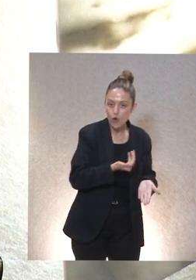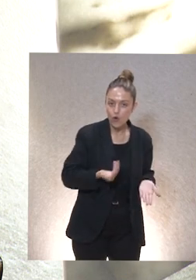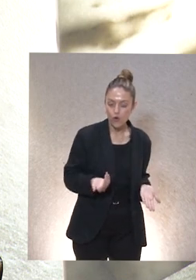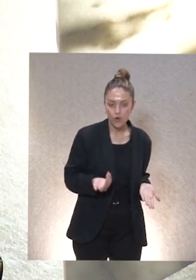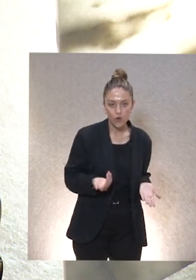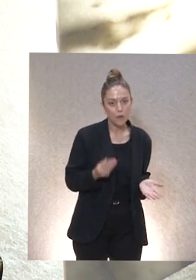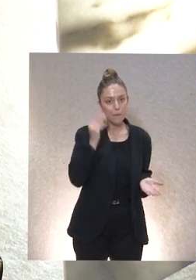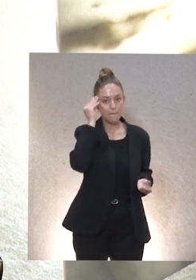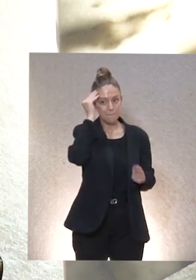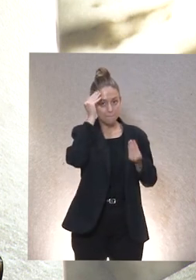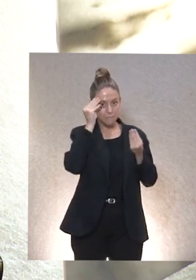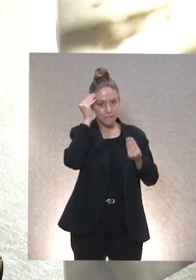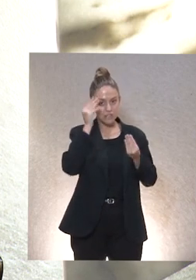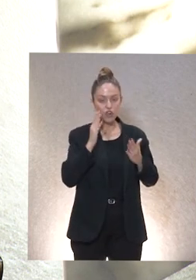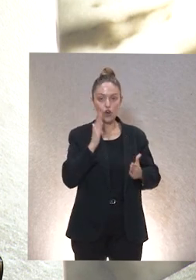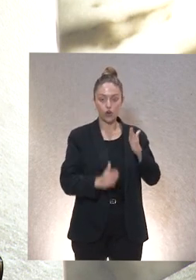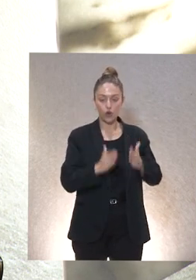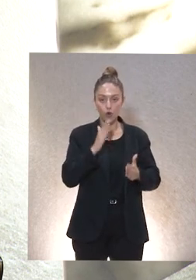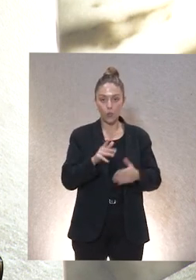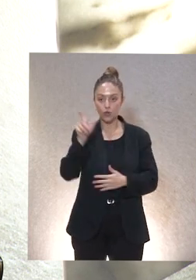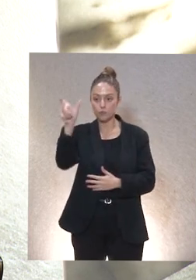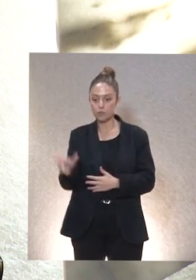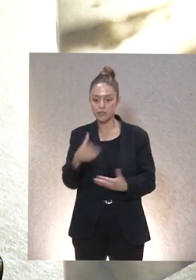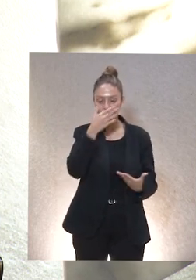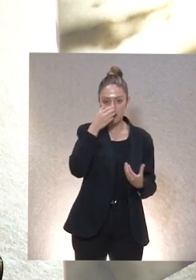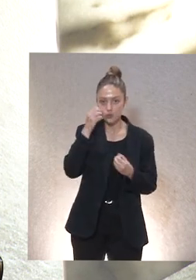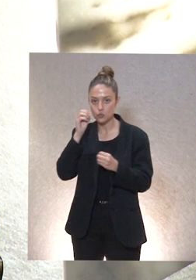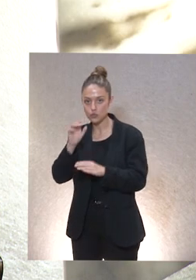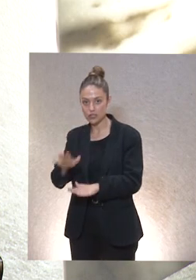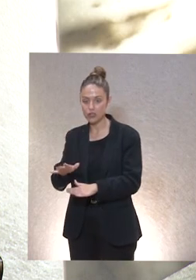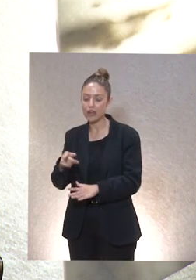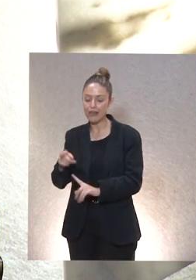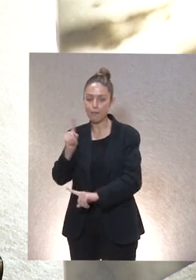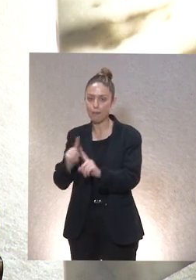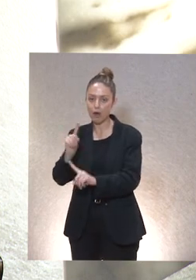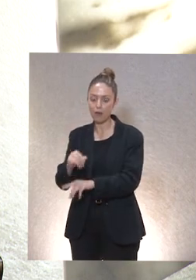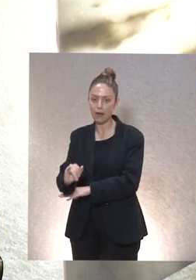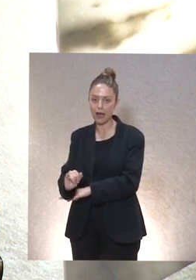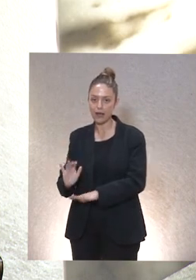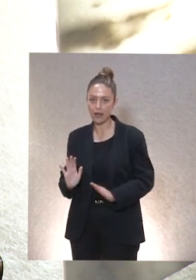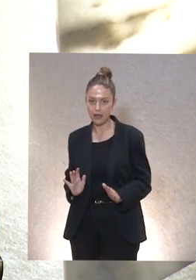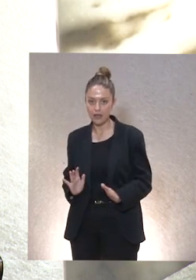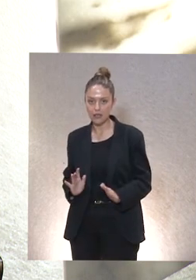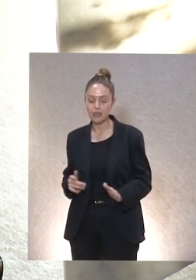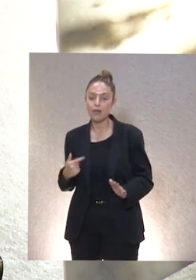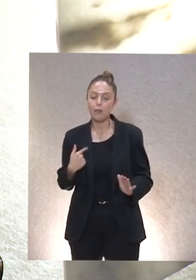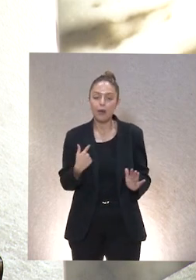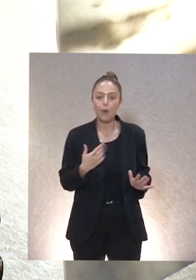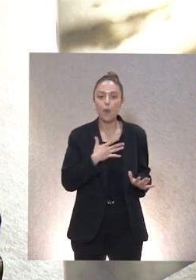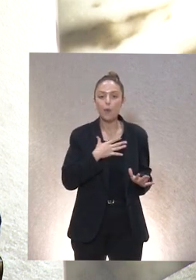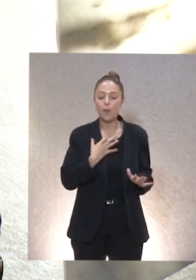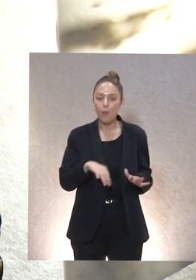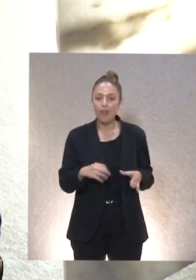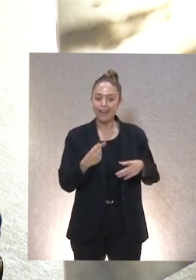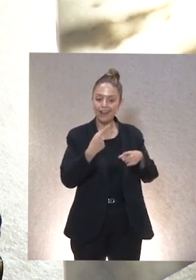sospecho que va a ser que el robot sustituya a la persona y ahí estaría el problema. Pero, en la medida en que puede hacerse, digamos, un